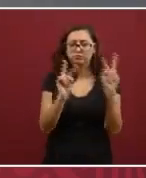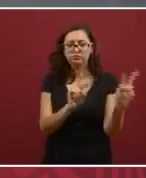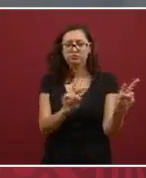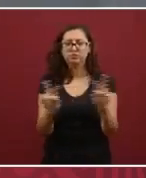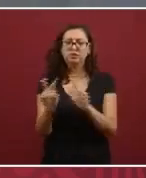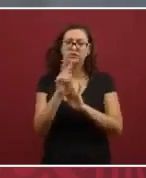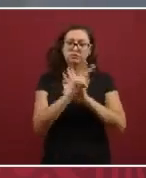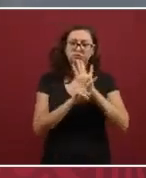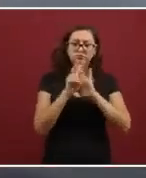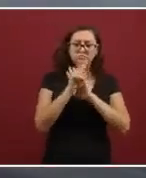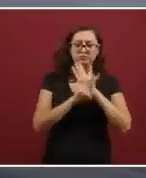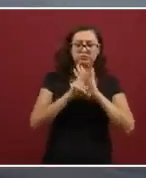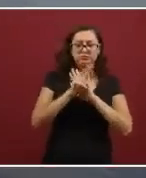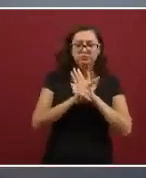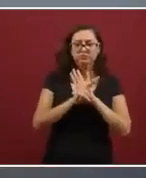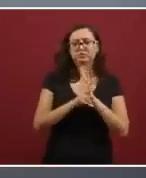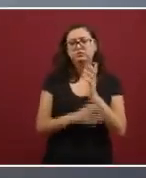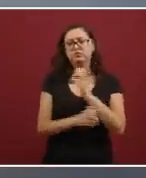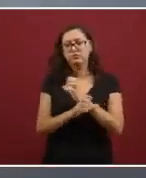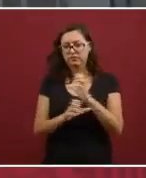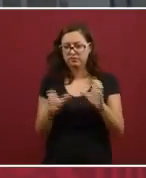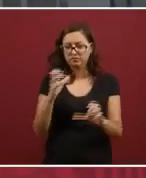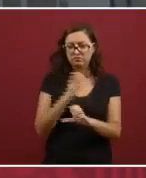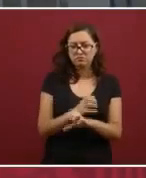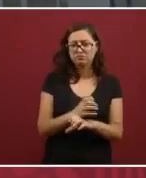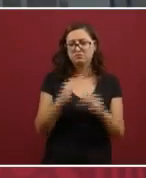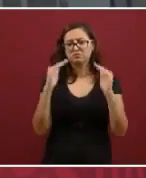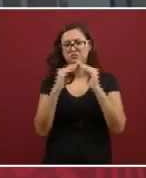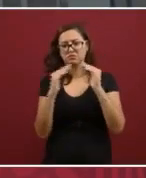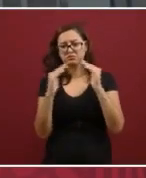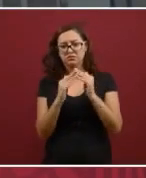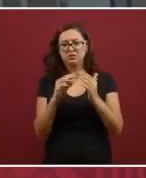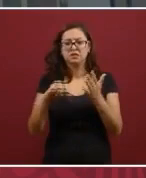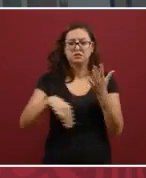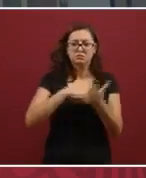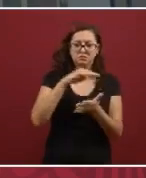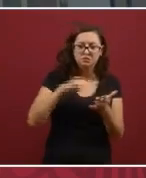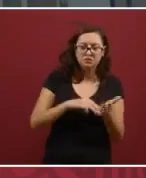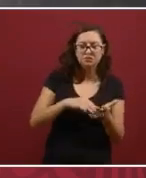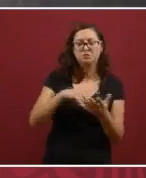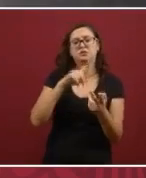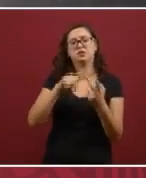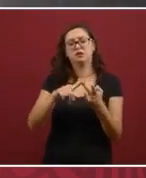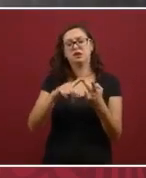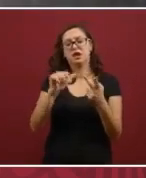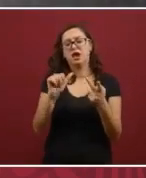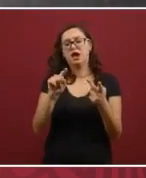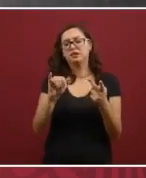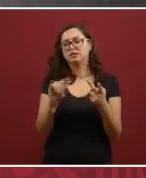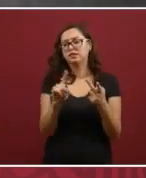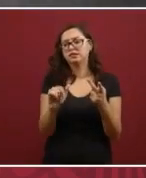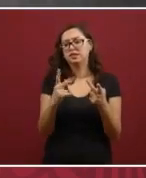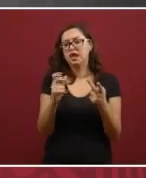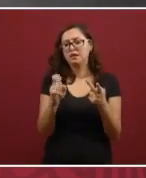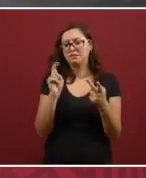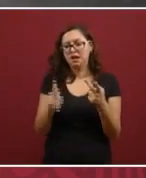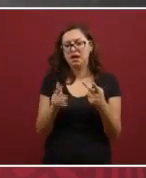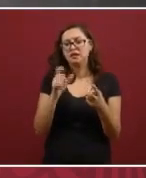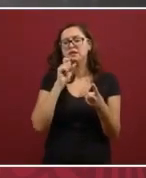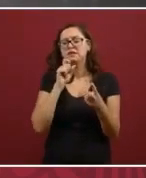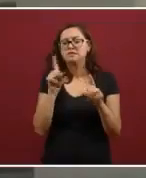video de los bienes o de las casas que están en Metepec, en Artizapán y la que también